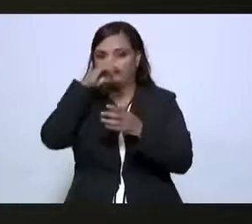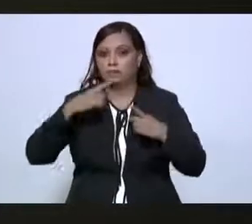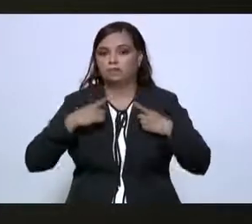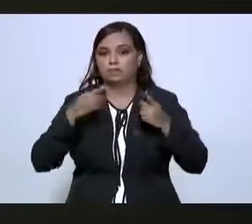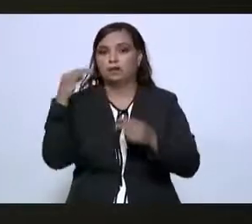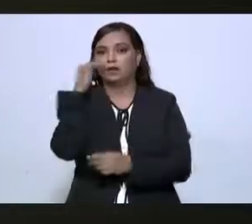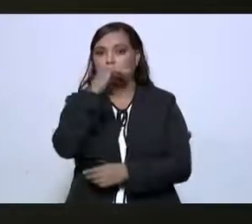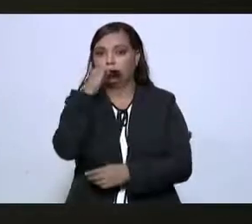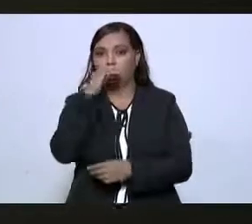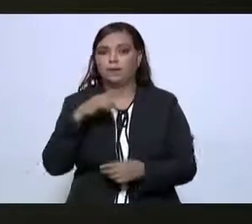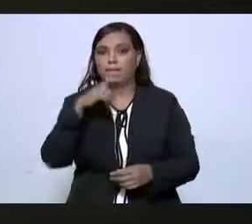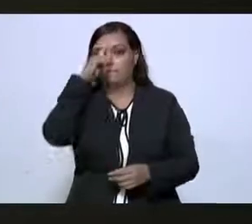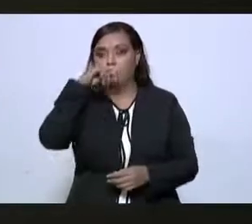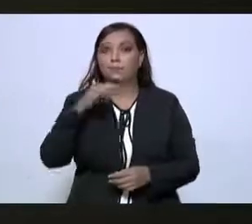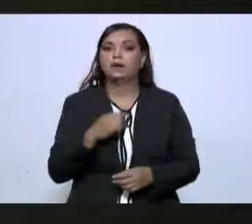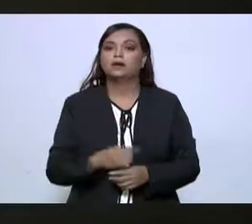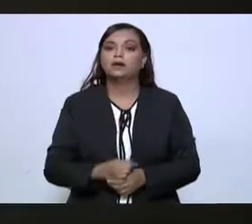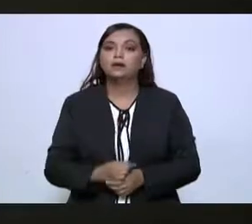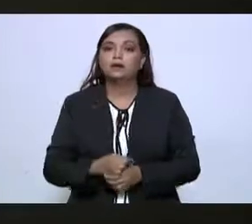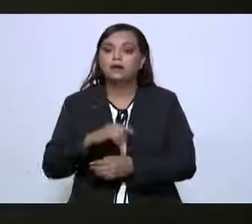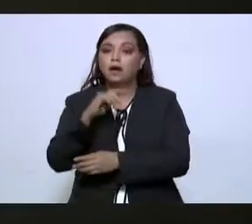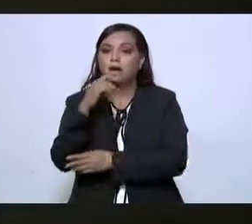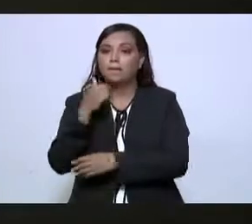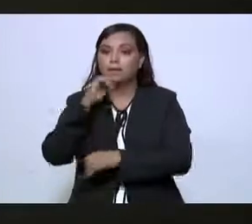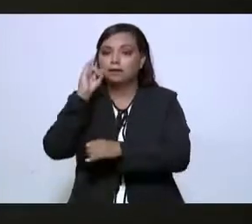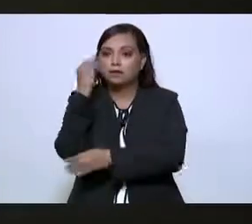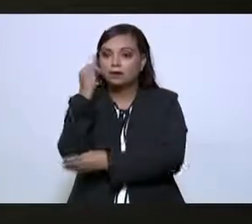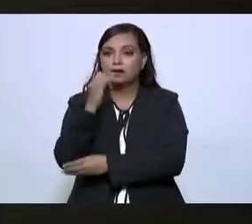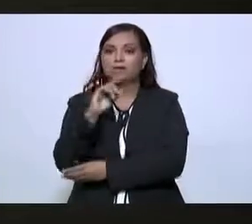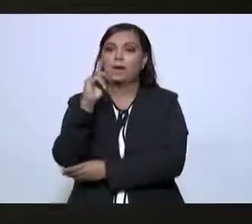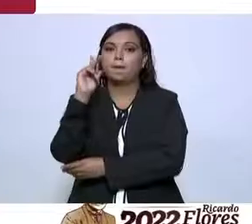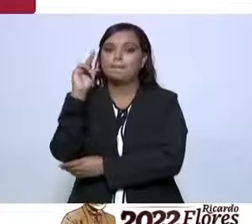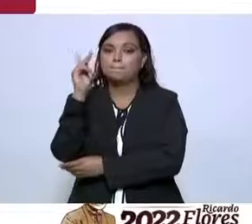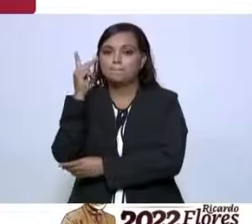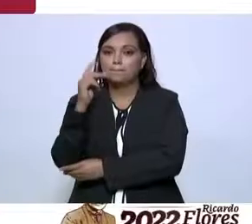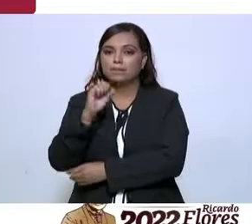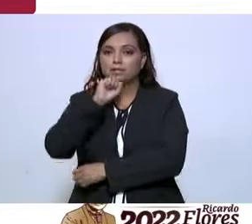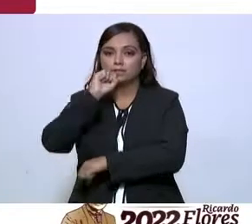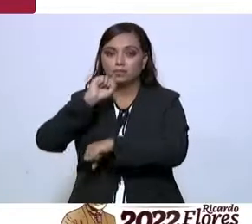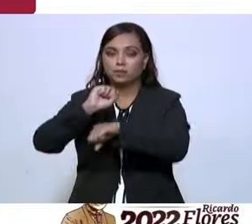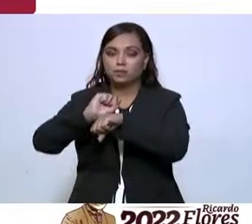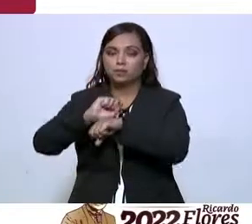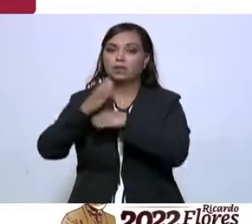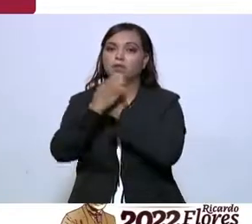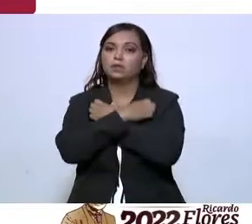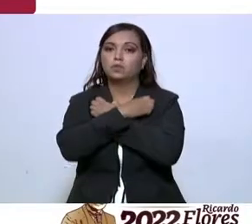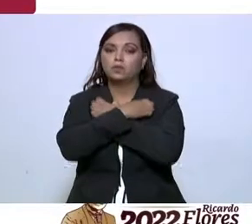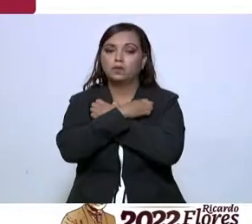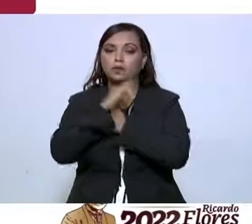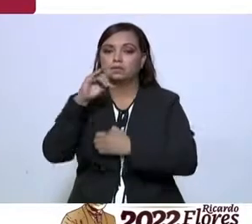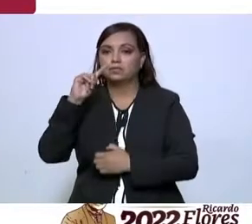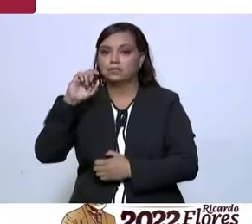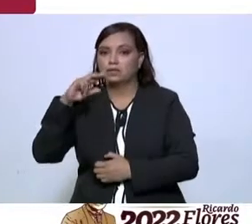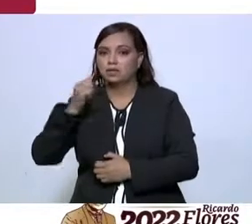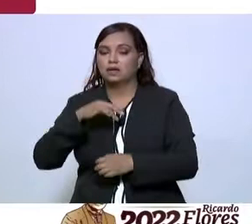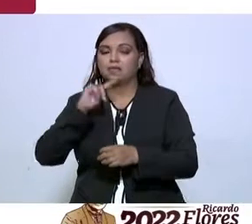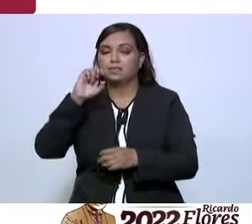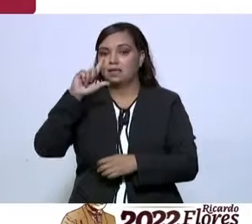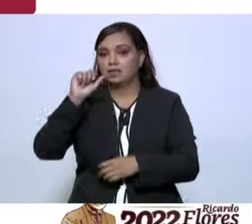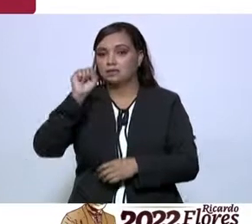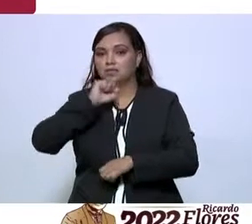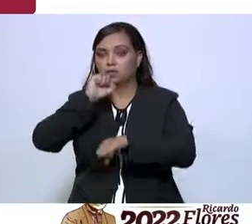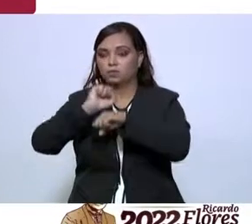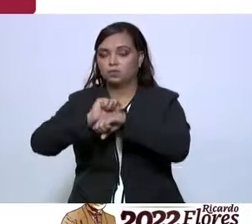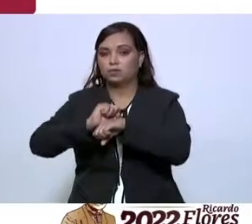gratuitos para preescolar, primaria, secundaria, telesecundarias, educación indígena y quisiera destacar